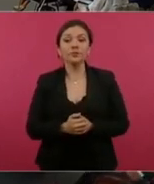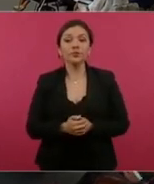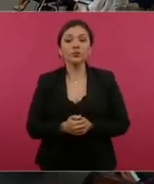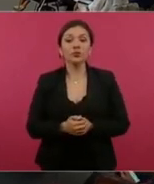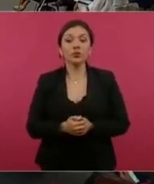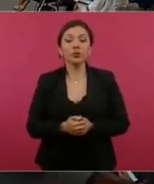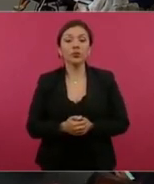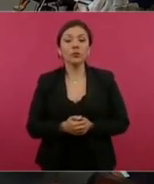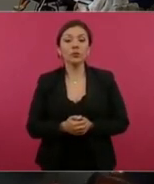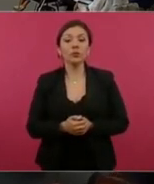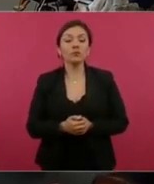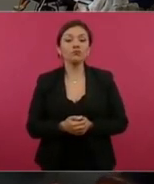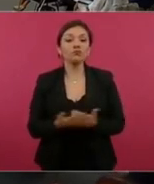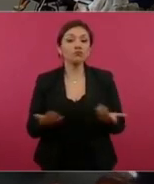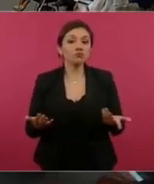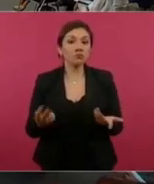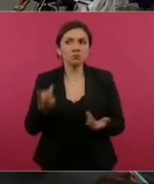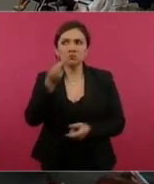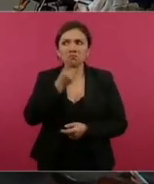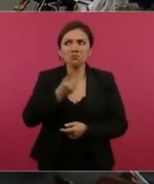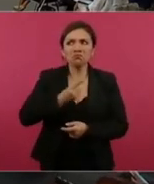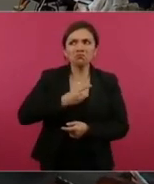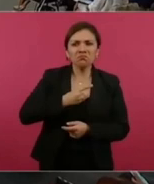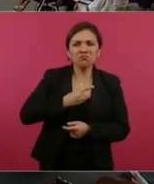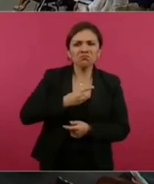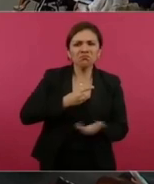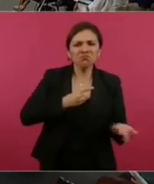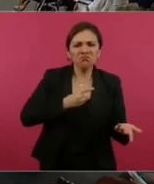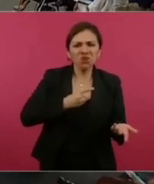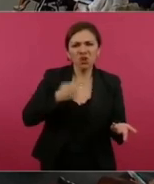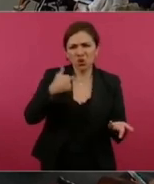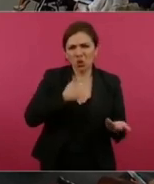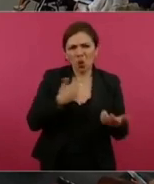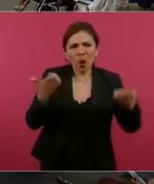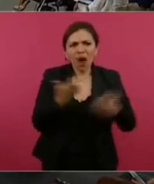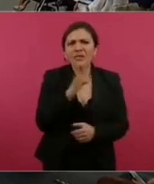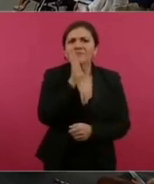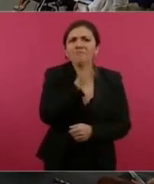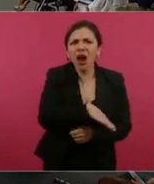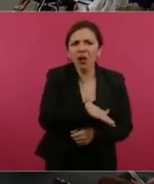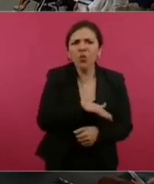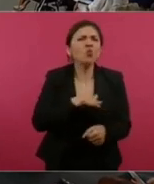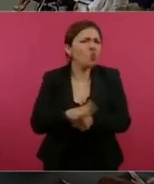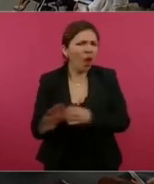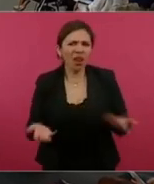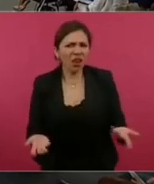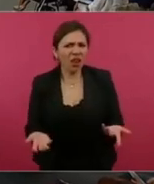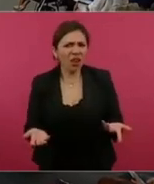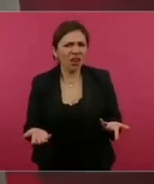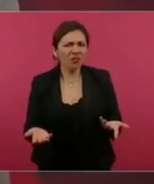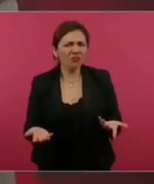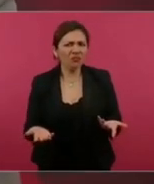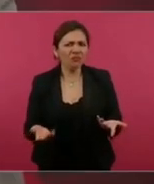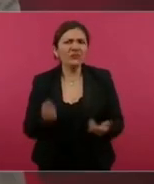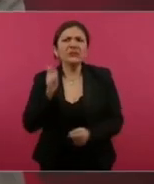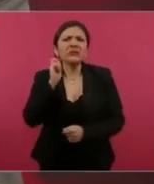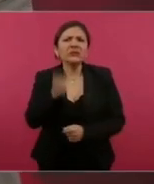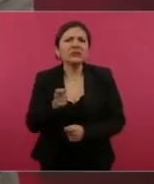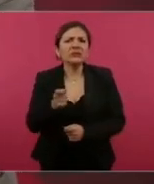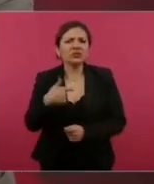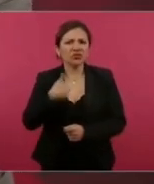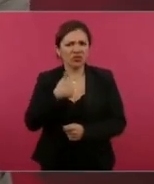cuál fue la falta, en qué consistió